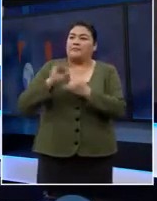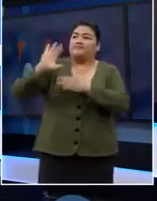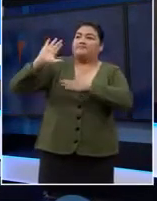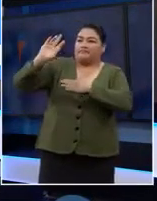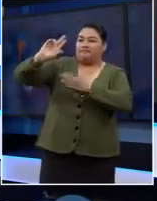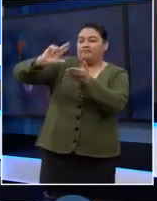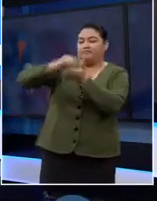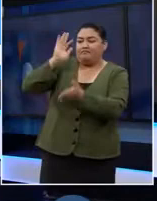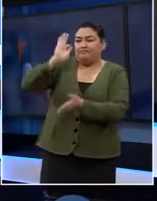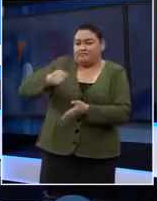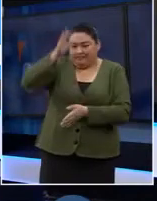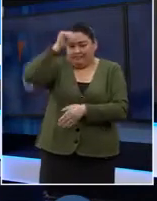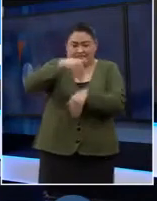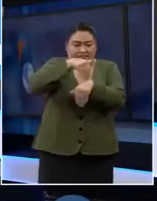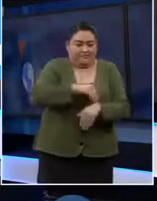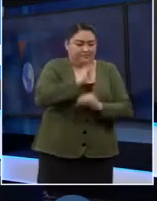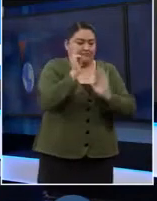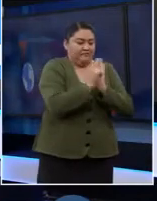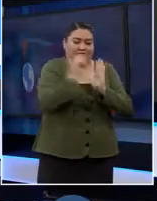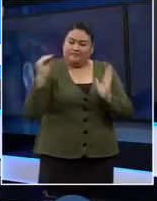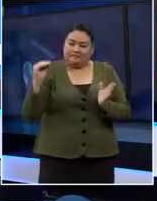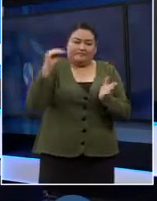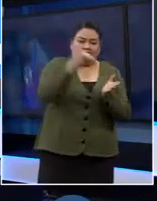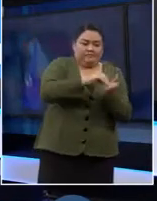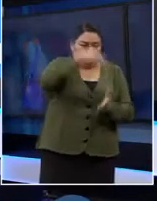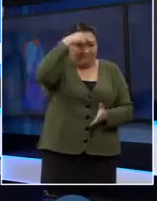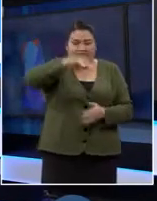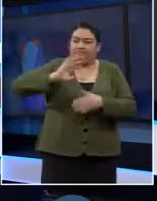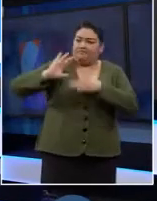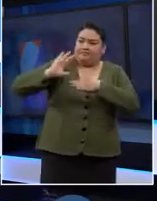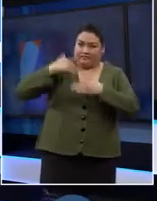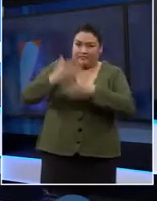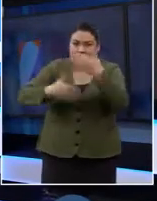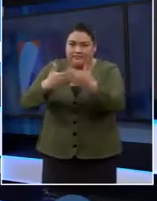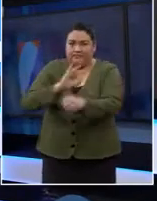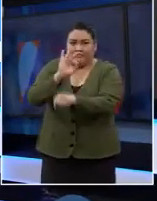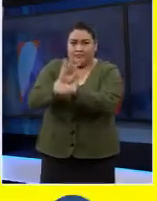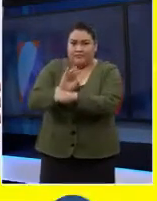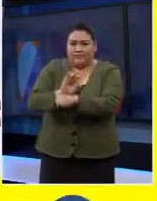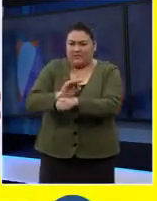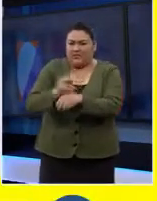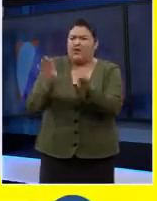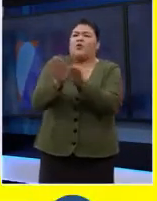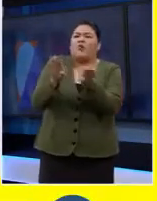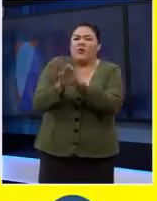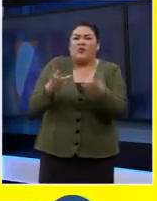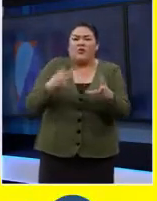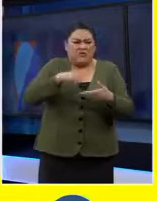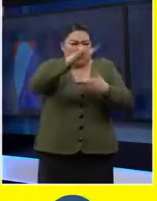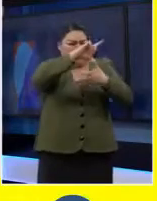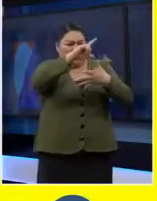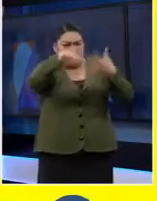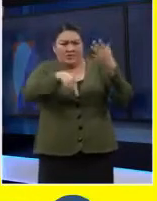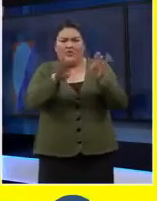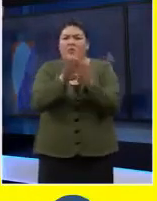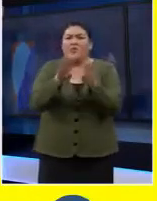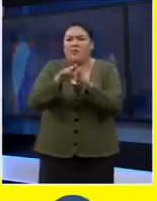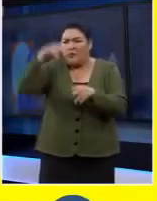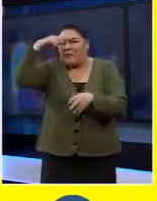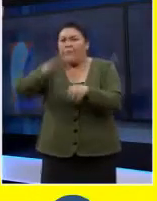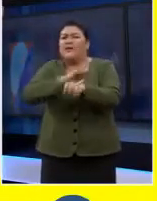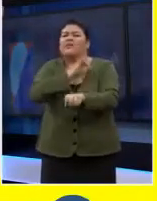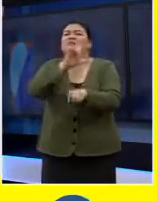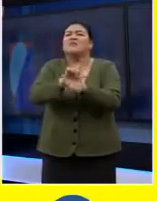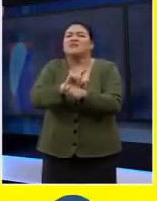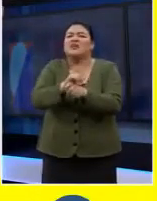ratificarla y al hacerla parte de nuestras leyes también en una serie de compromisos. ¿Hemos ido avanzando en esto? ¿Cómo está América Latina en general y México en este